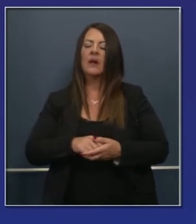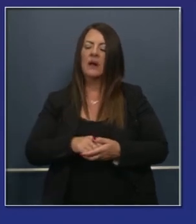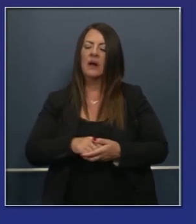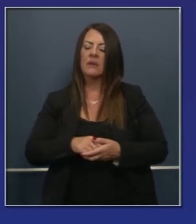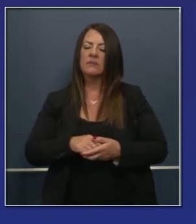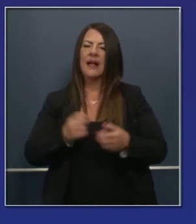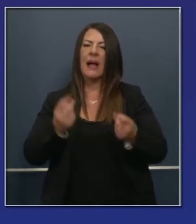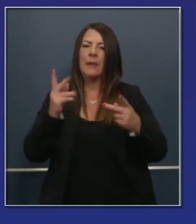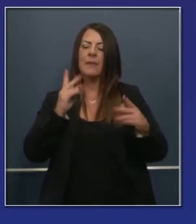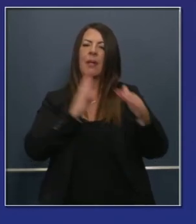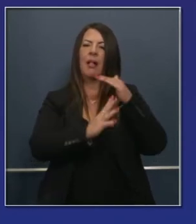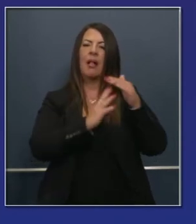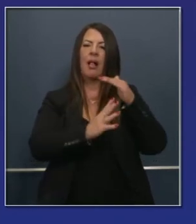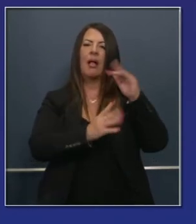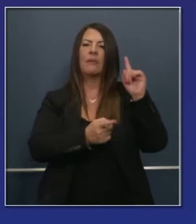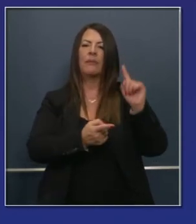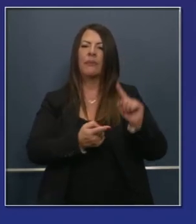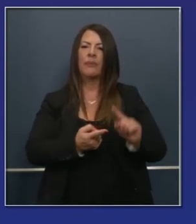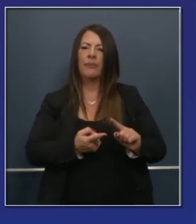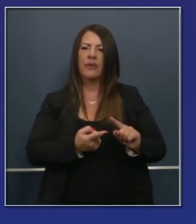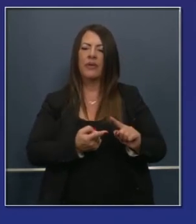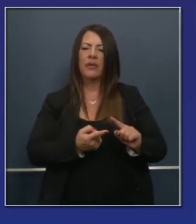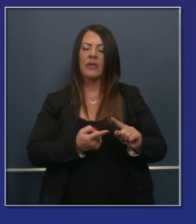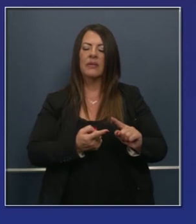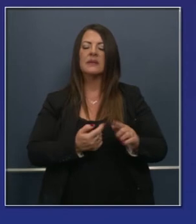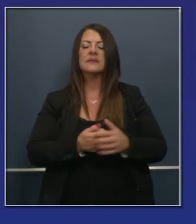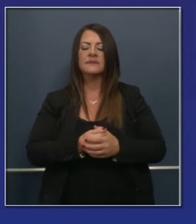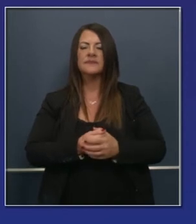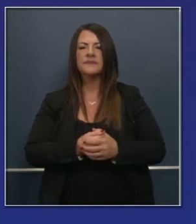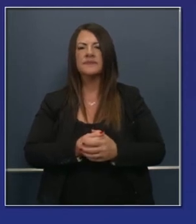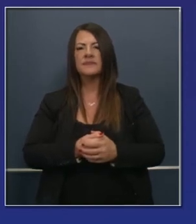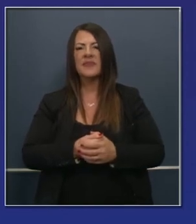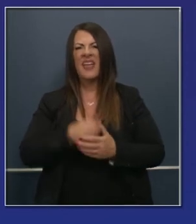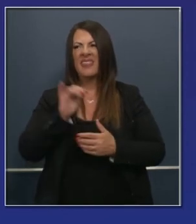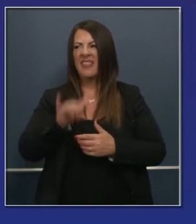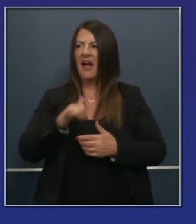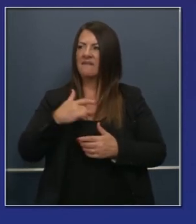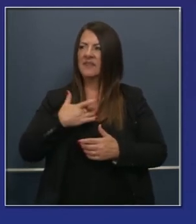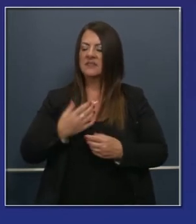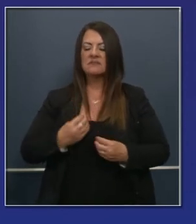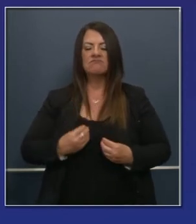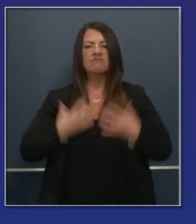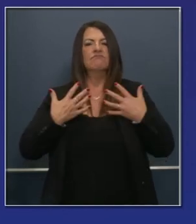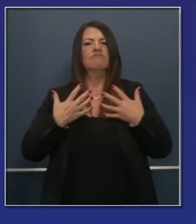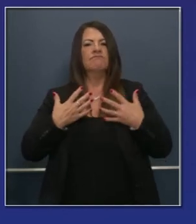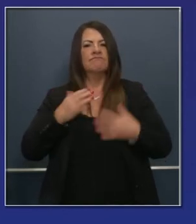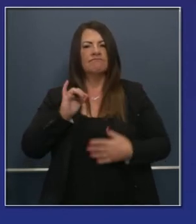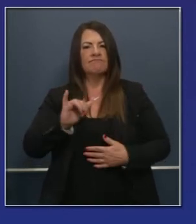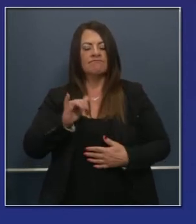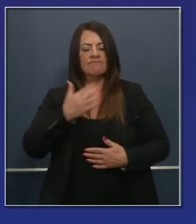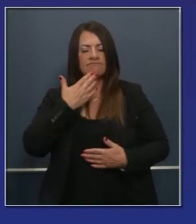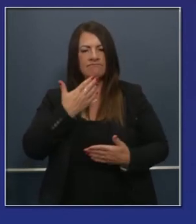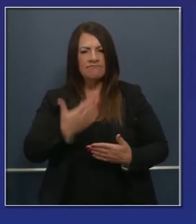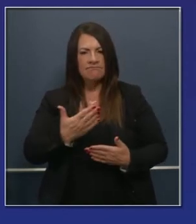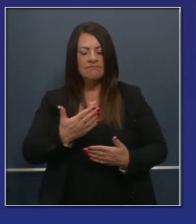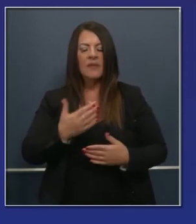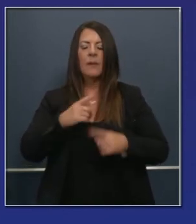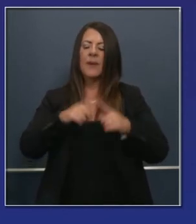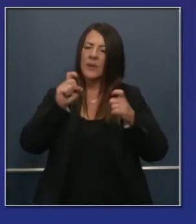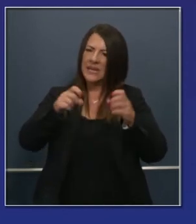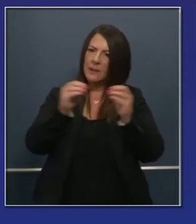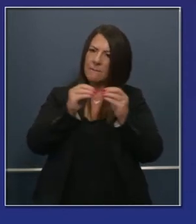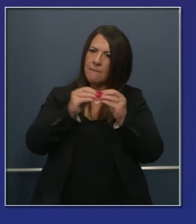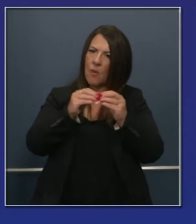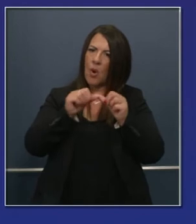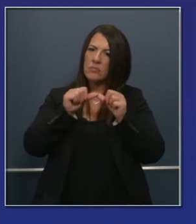internalizaciones en cuidado intensivo. Estamos viendo una curva muy cercana a la curva de hospitalizaciones.